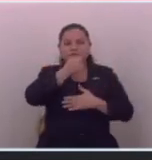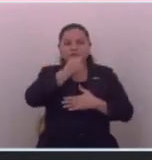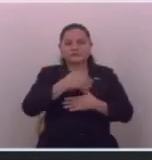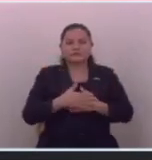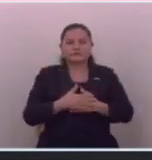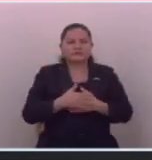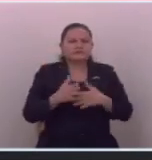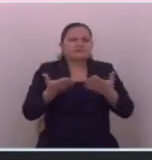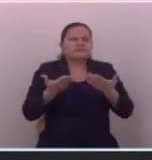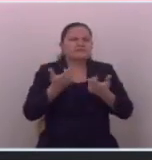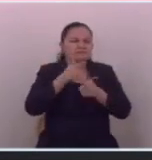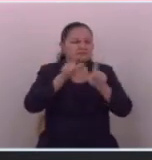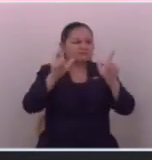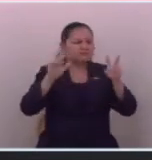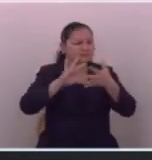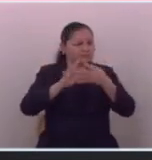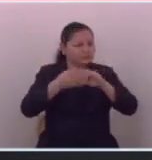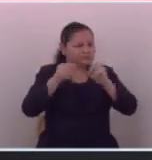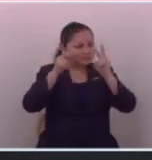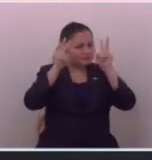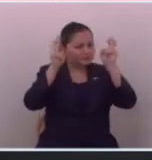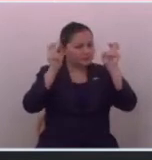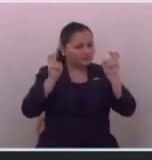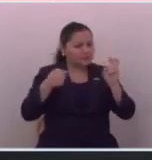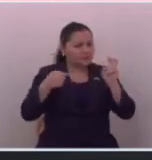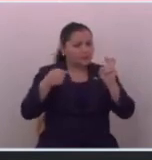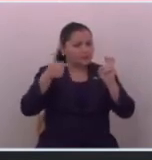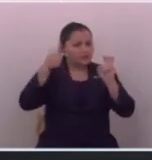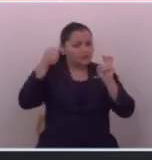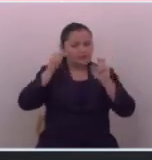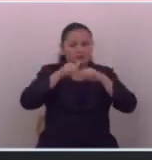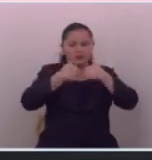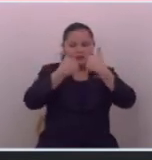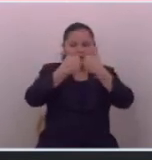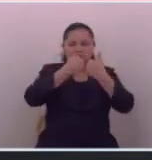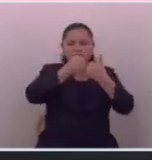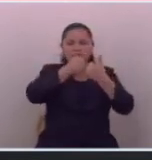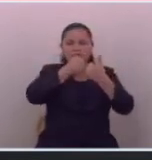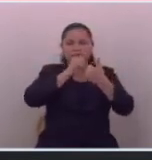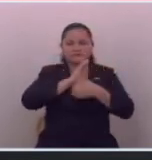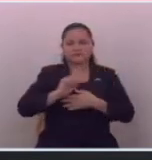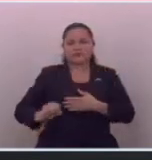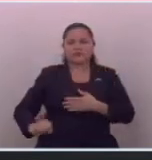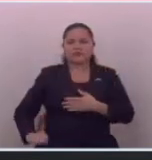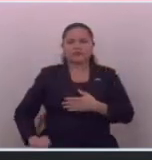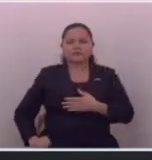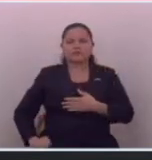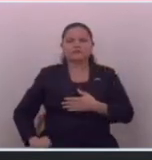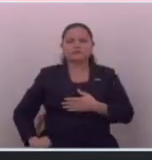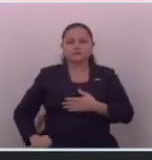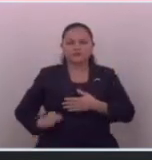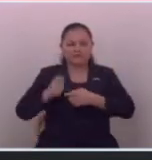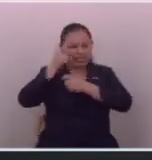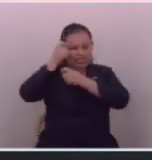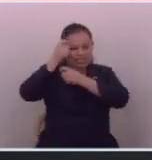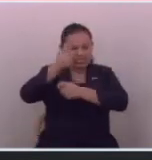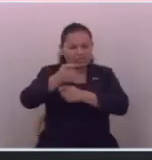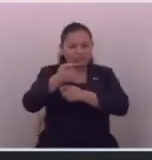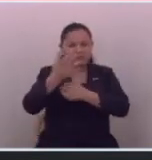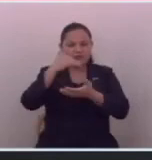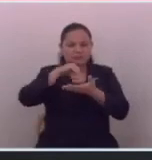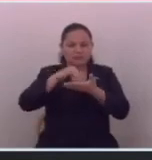de qué libertad estamos hablando cuando la asociación de periodistas salvadoreños ha denunciado